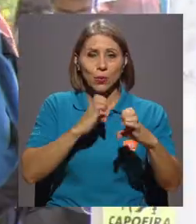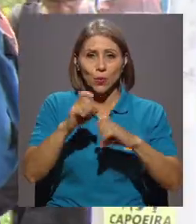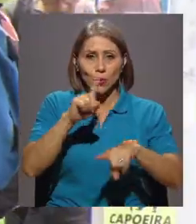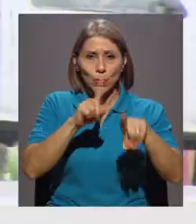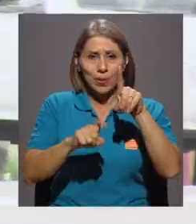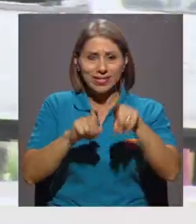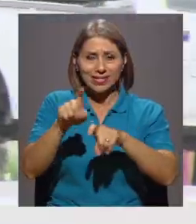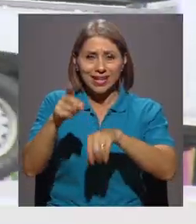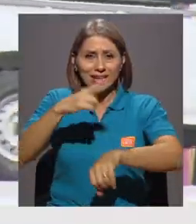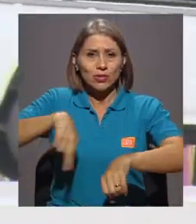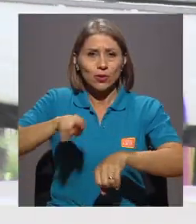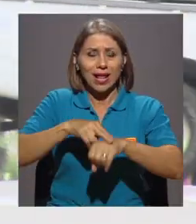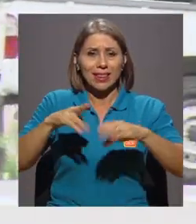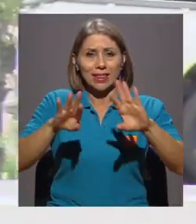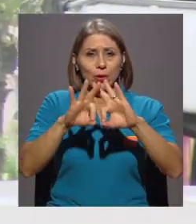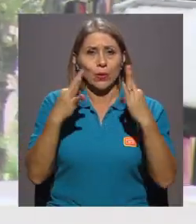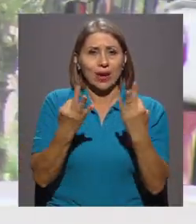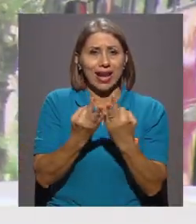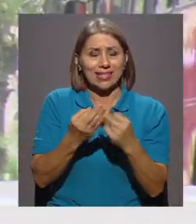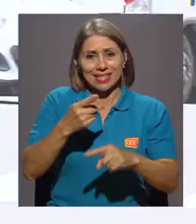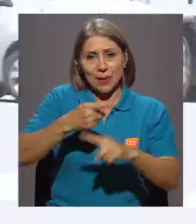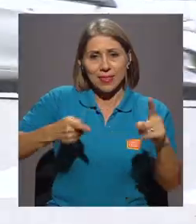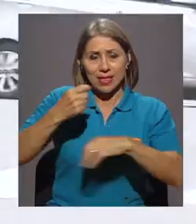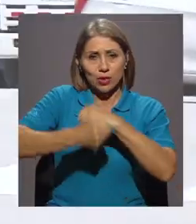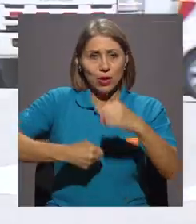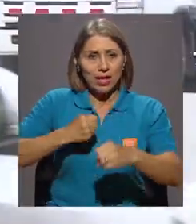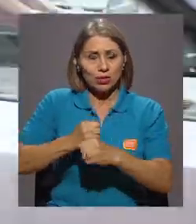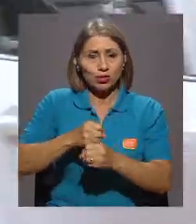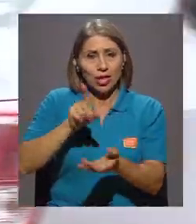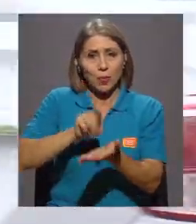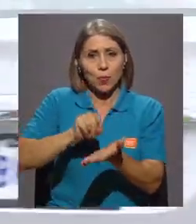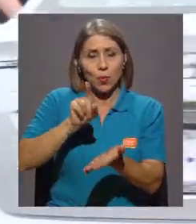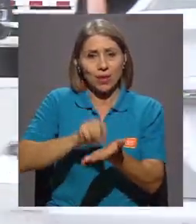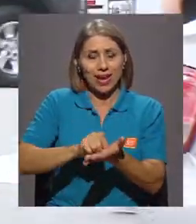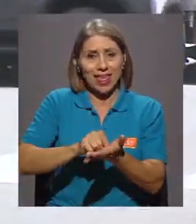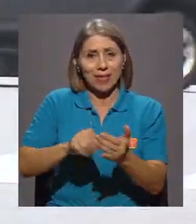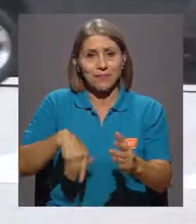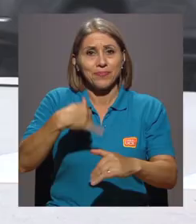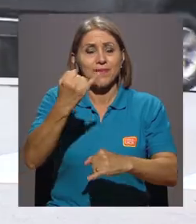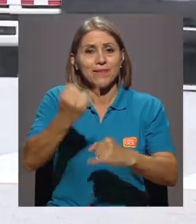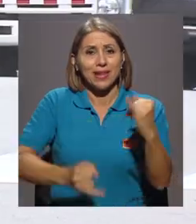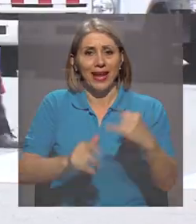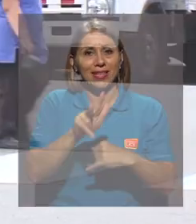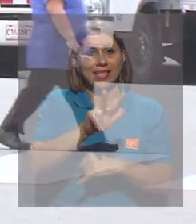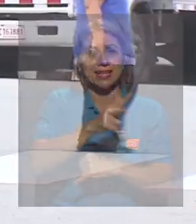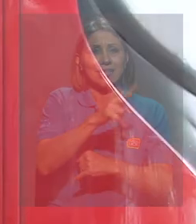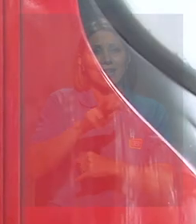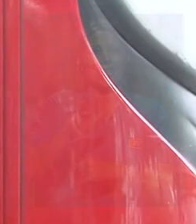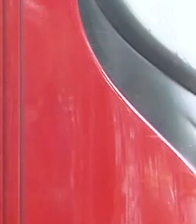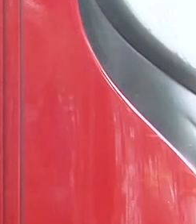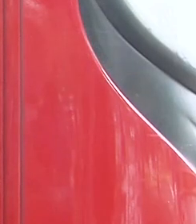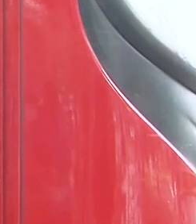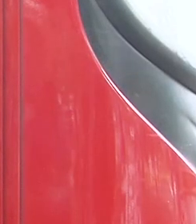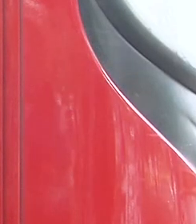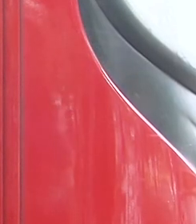de Hogares realizada a mediados de año y publicada al finalizar el tercer trimestre del año.